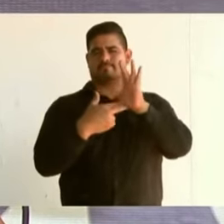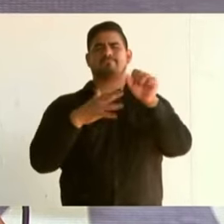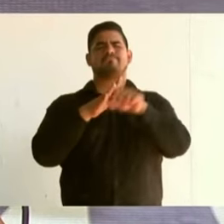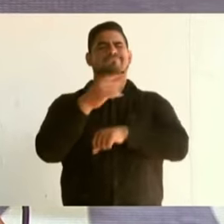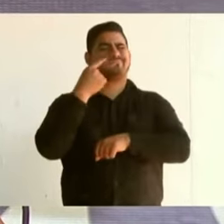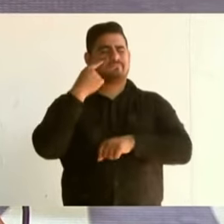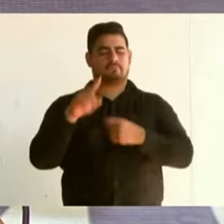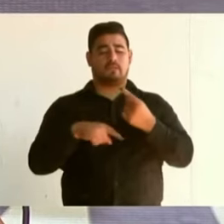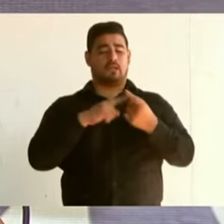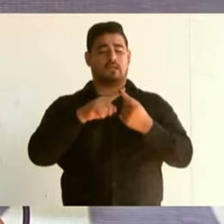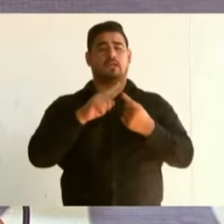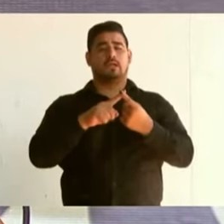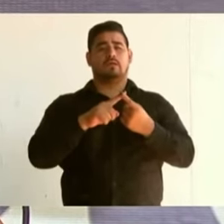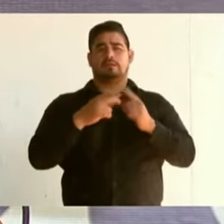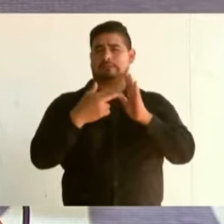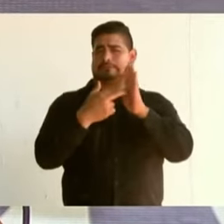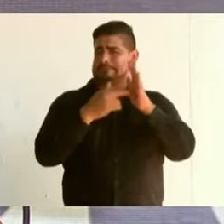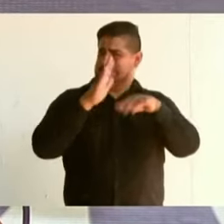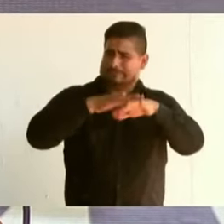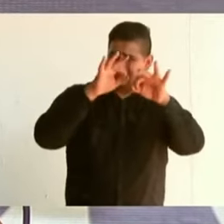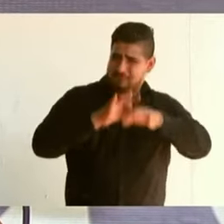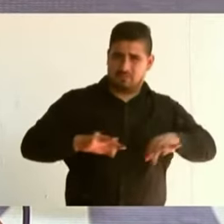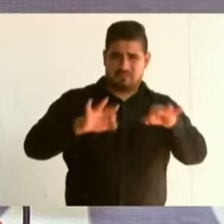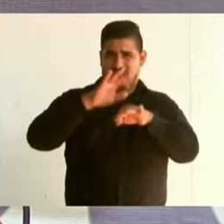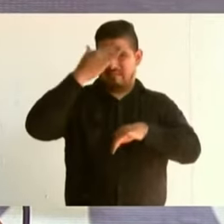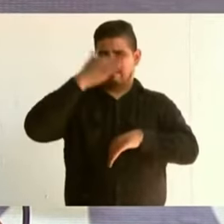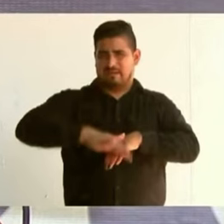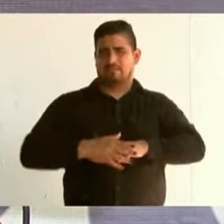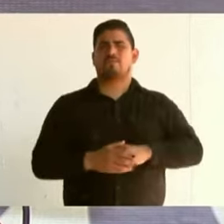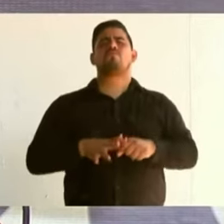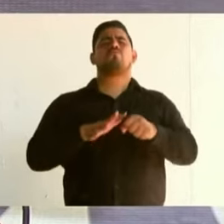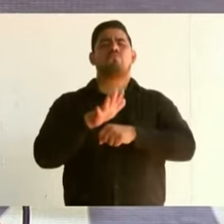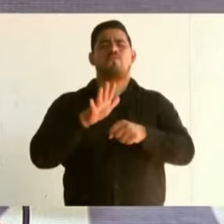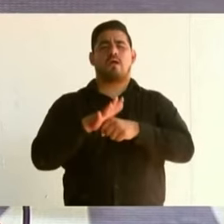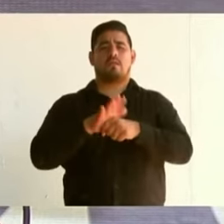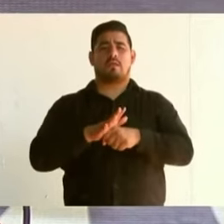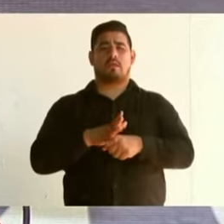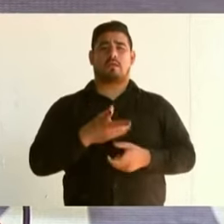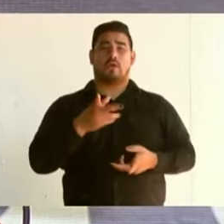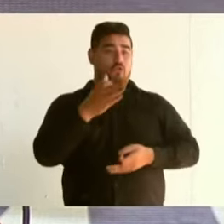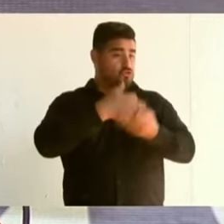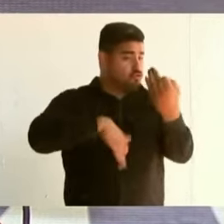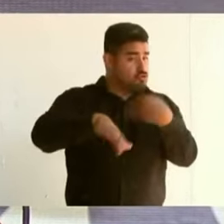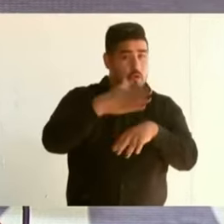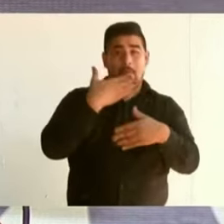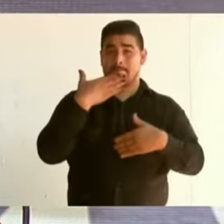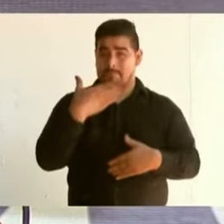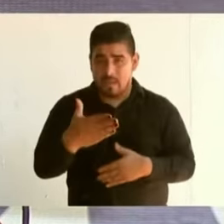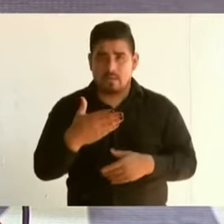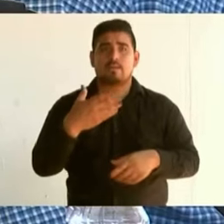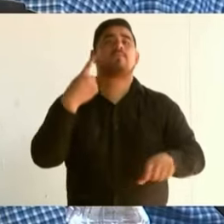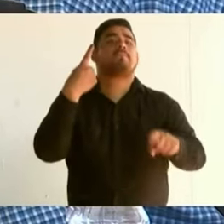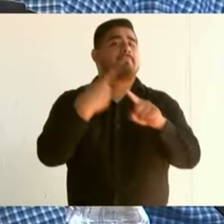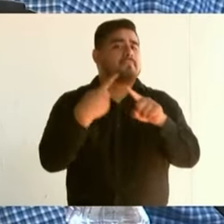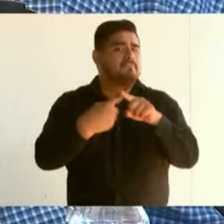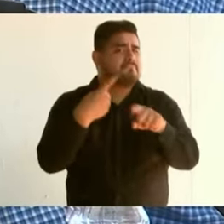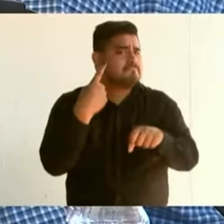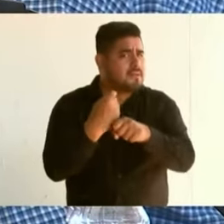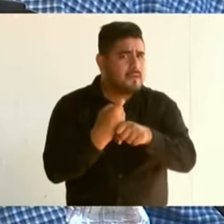Uno de ellos, quizá el más importante, es el por el bien de todos, primero los pobres.